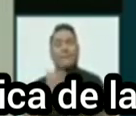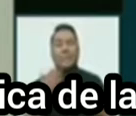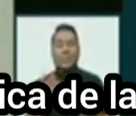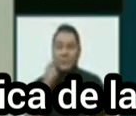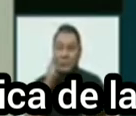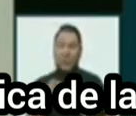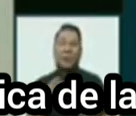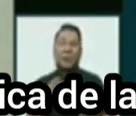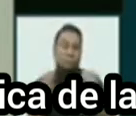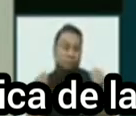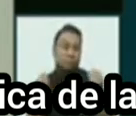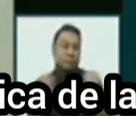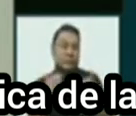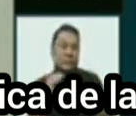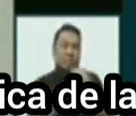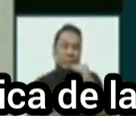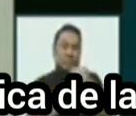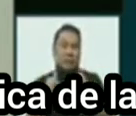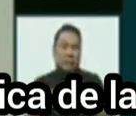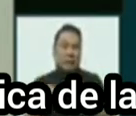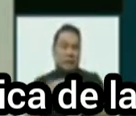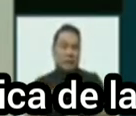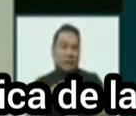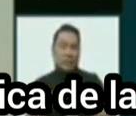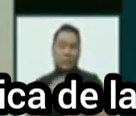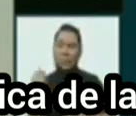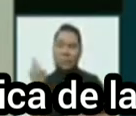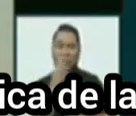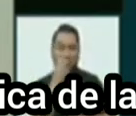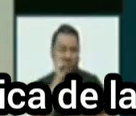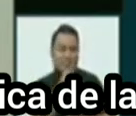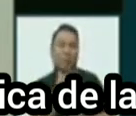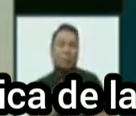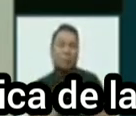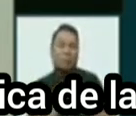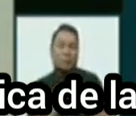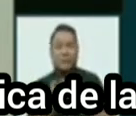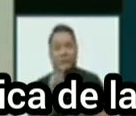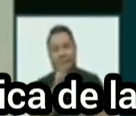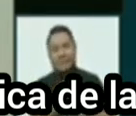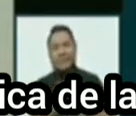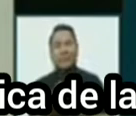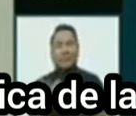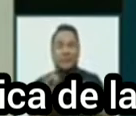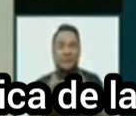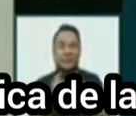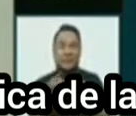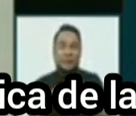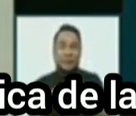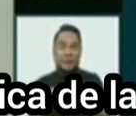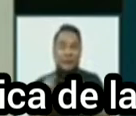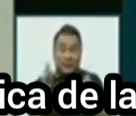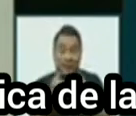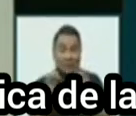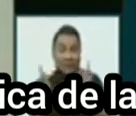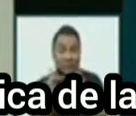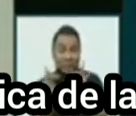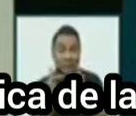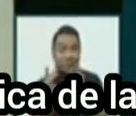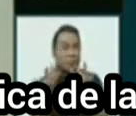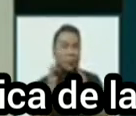deficiencia también en este tiempo. Y todos creo que hemos comprobado. La Internet no llega a los